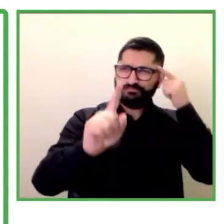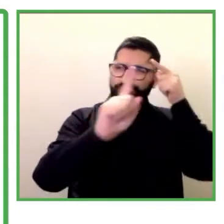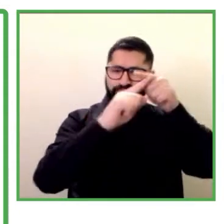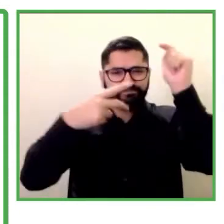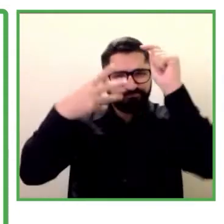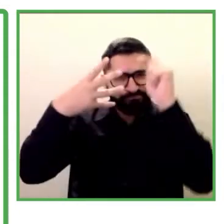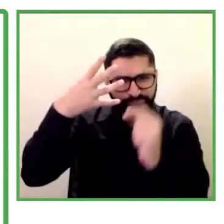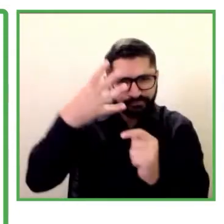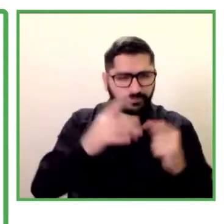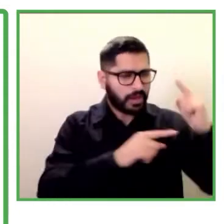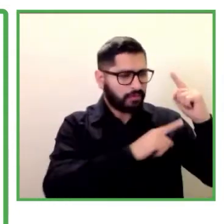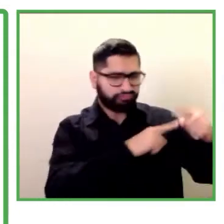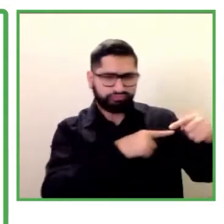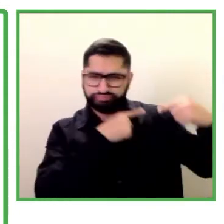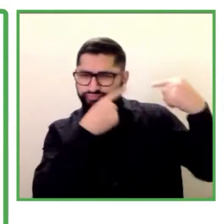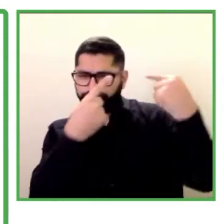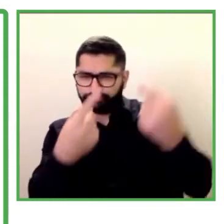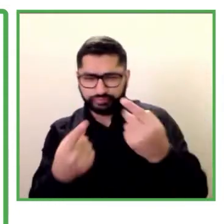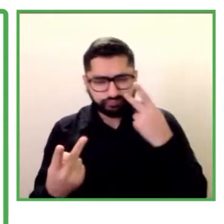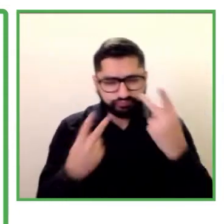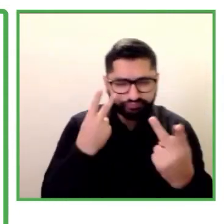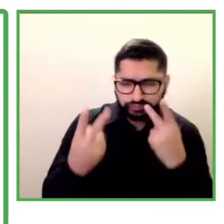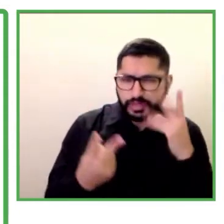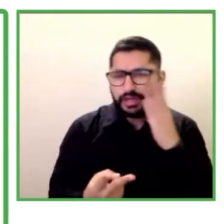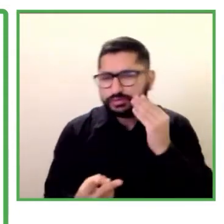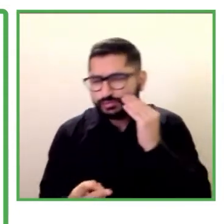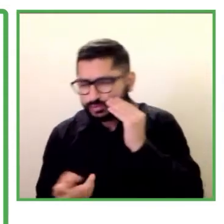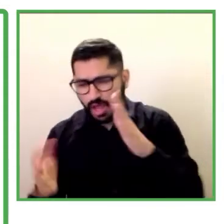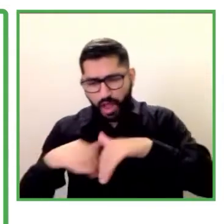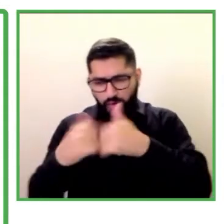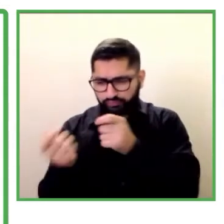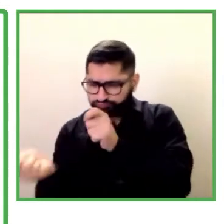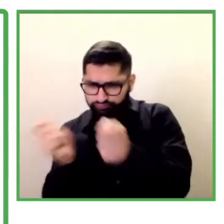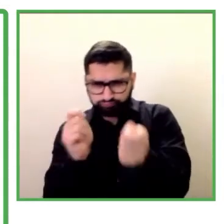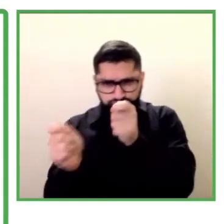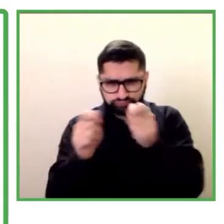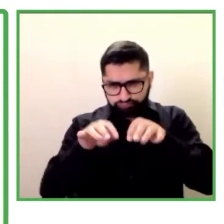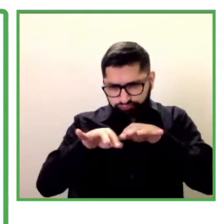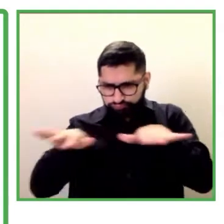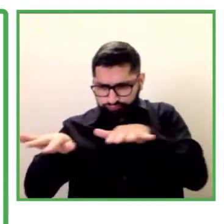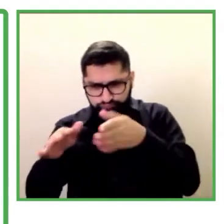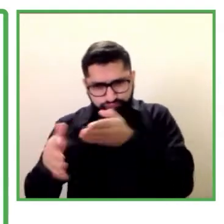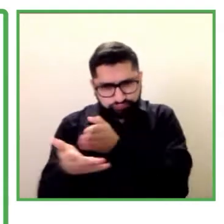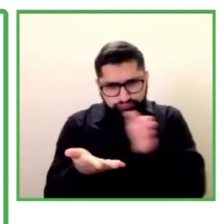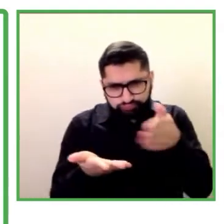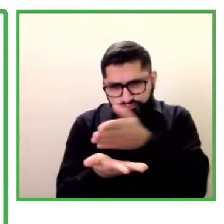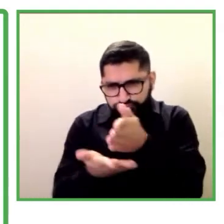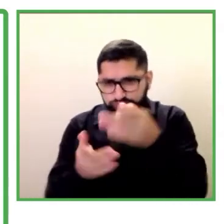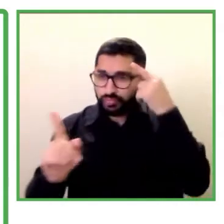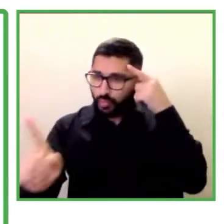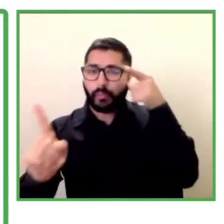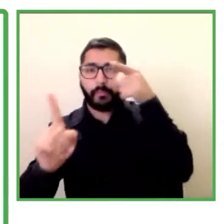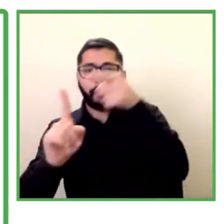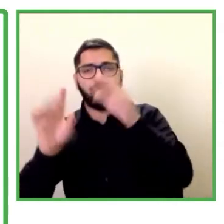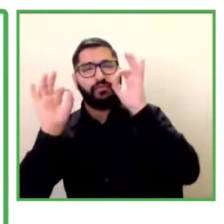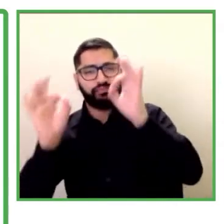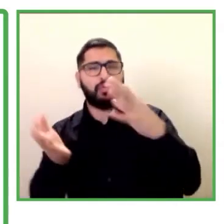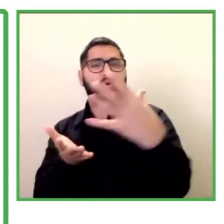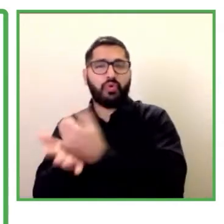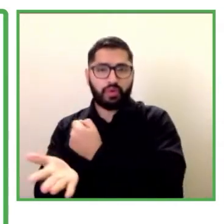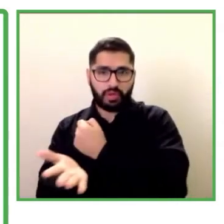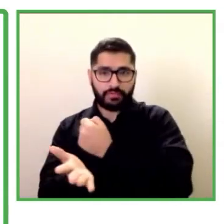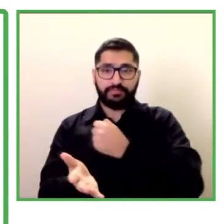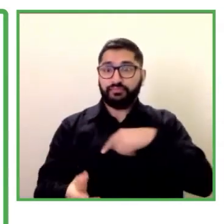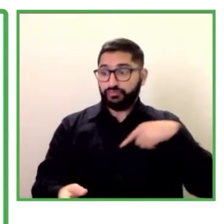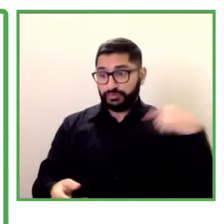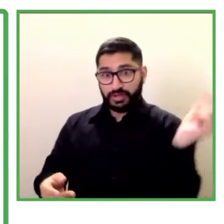moviendo y cómo están logrando estos objetivos todo esto aparte del plan de trabajo va de la mano de herramientas de